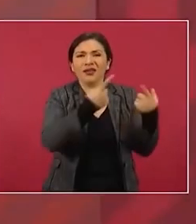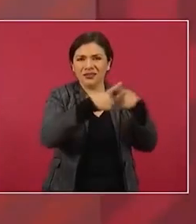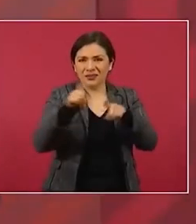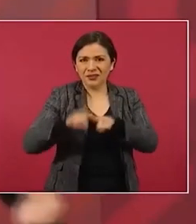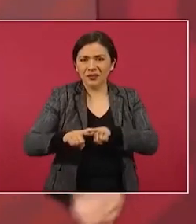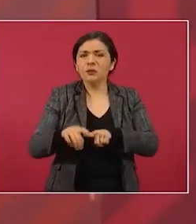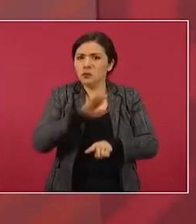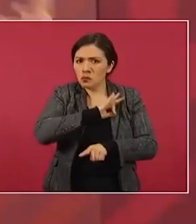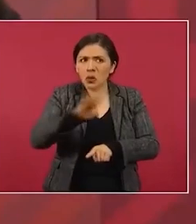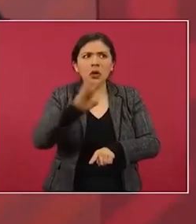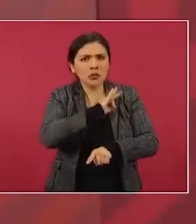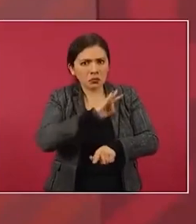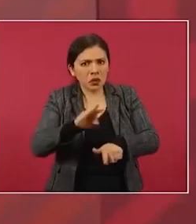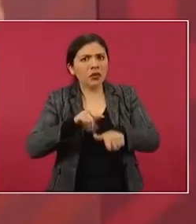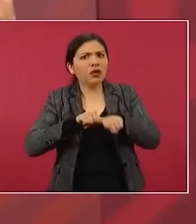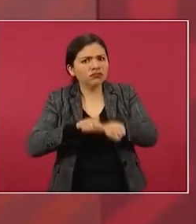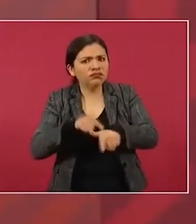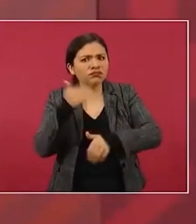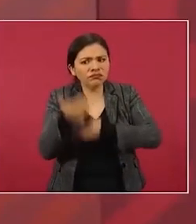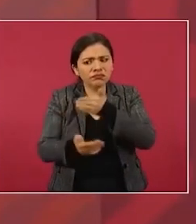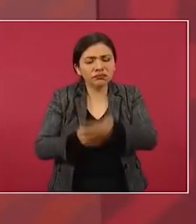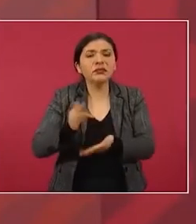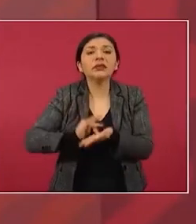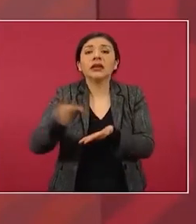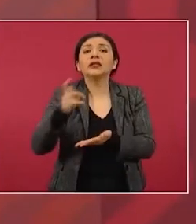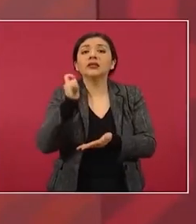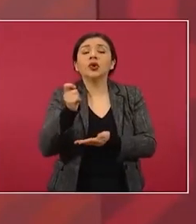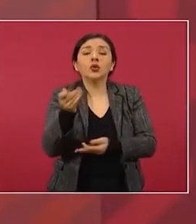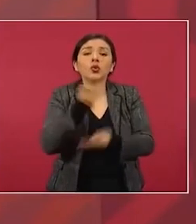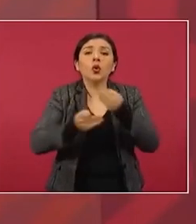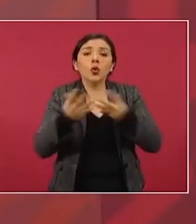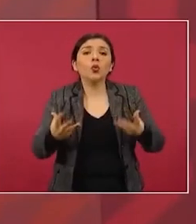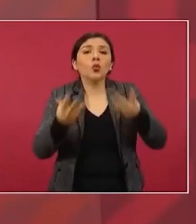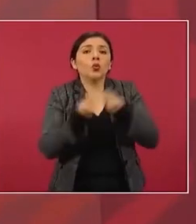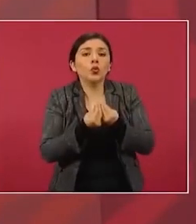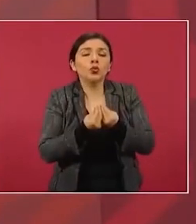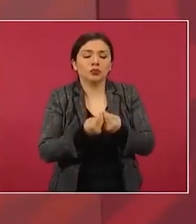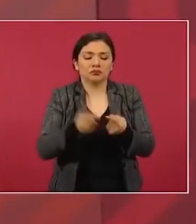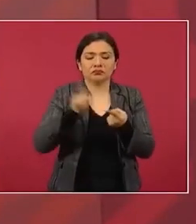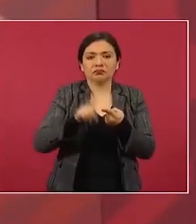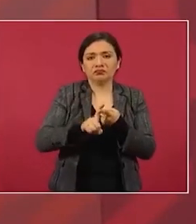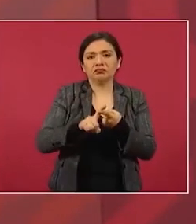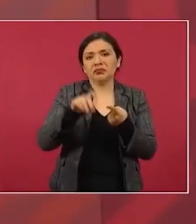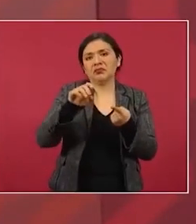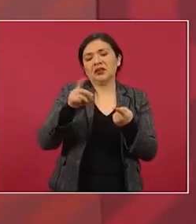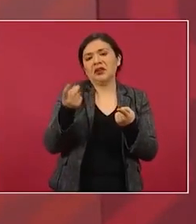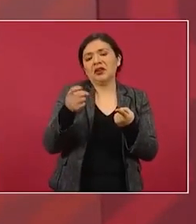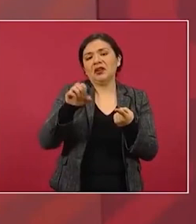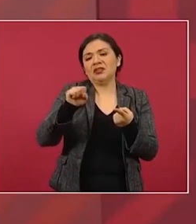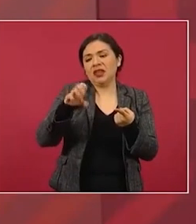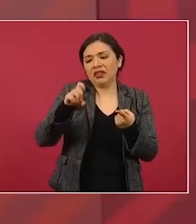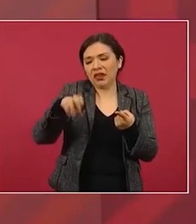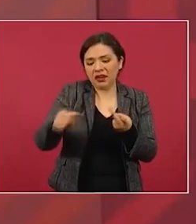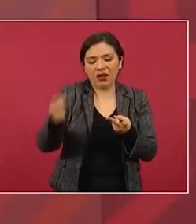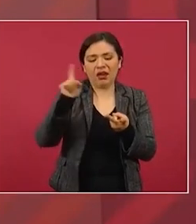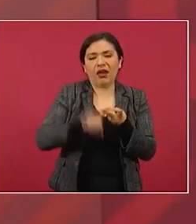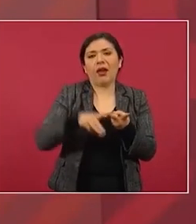porque todos juntos estamos trabajando. Defensa, Defensa, Seguridad Pública,